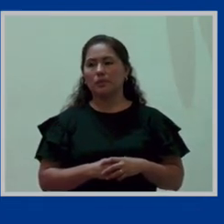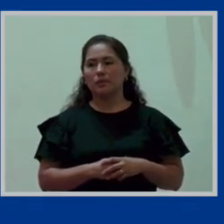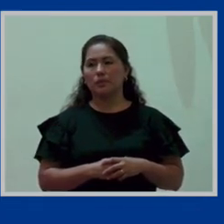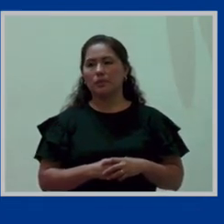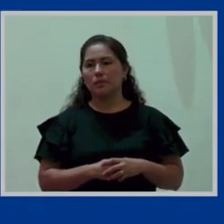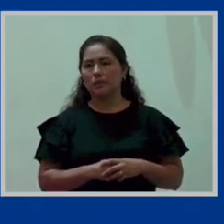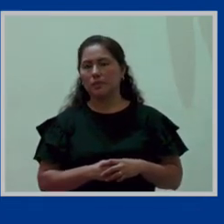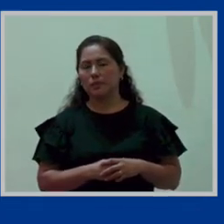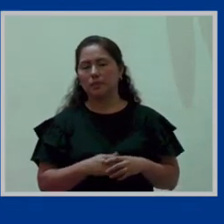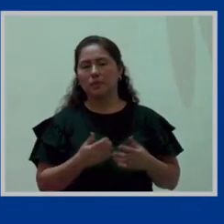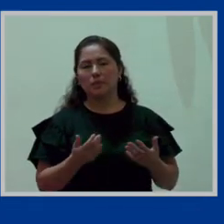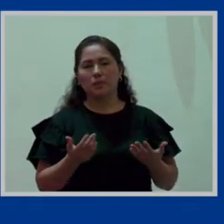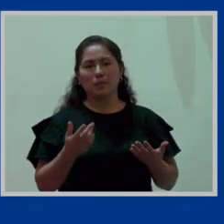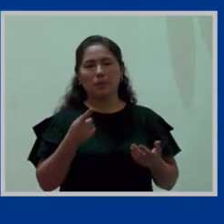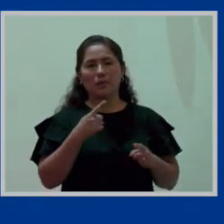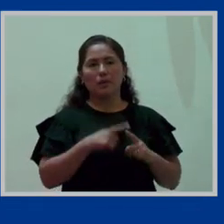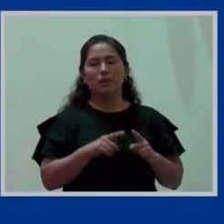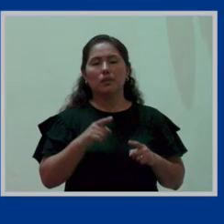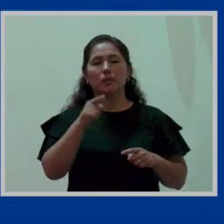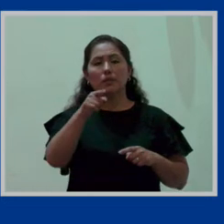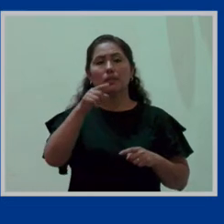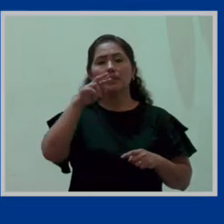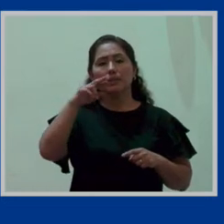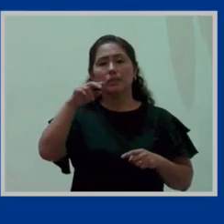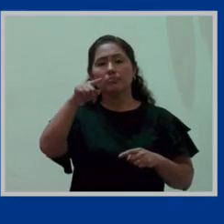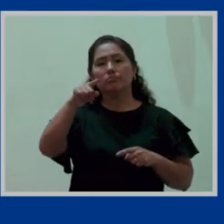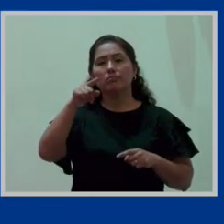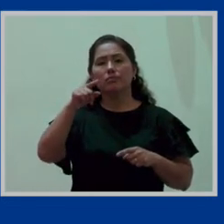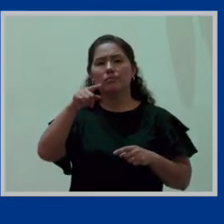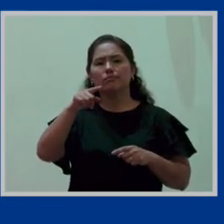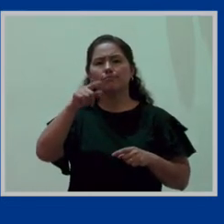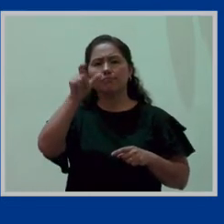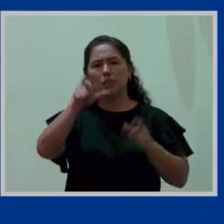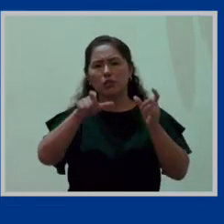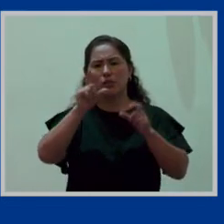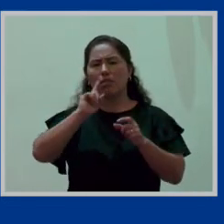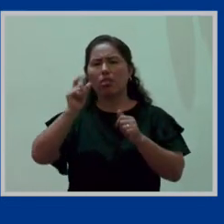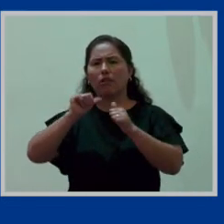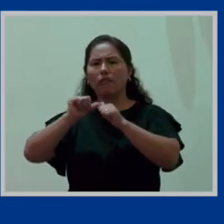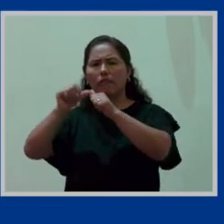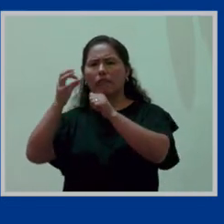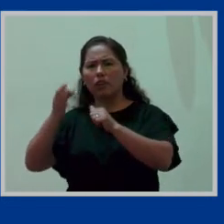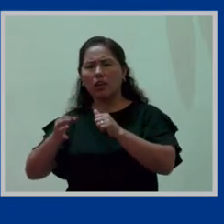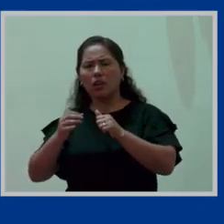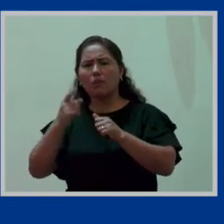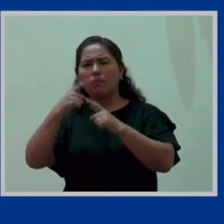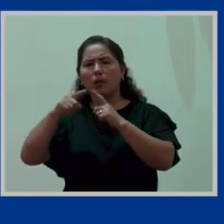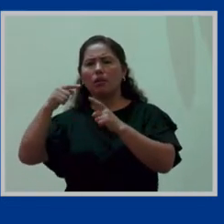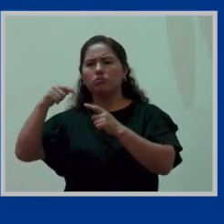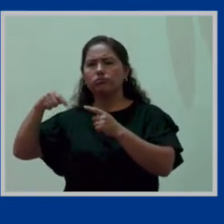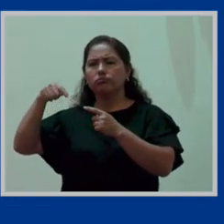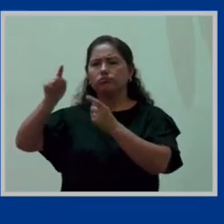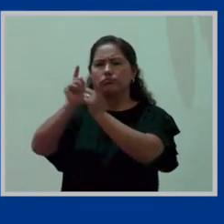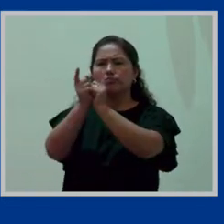pero resulta que las personas no están fijas sino que están rotando